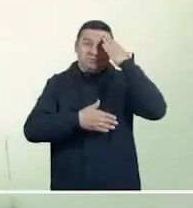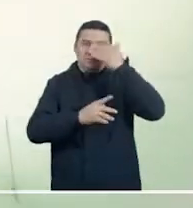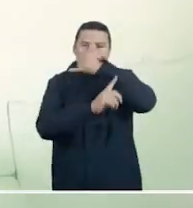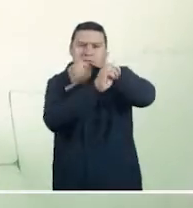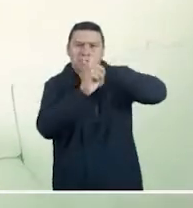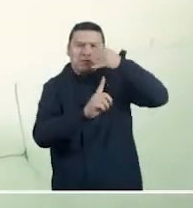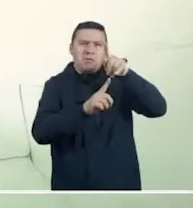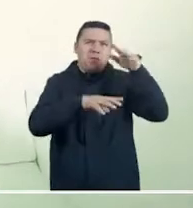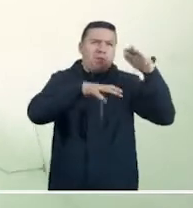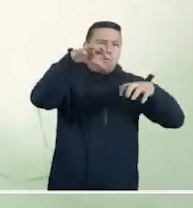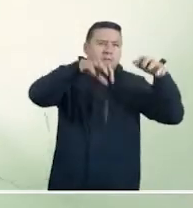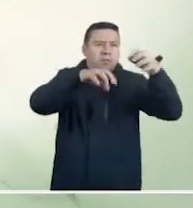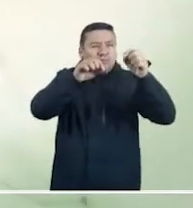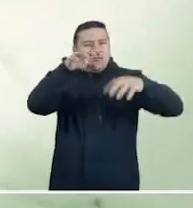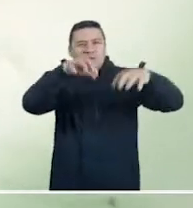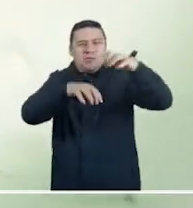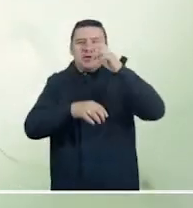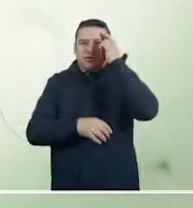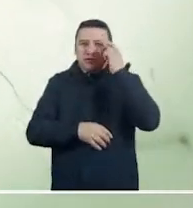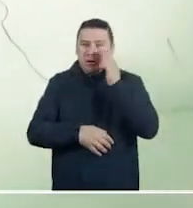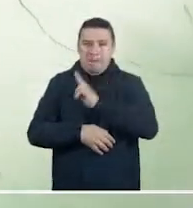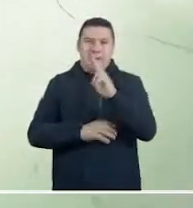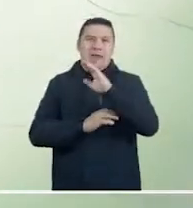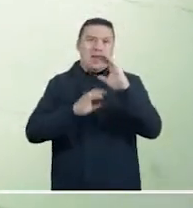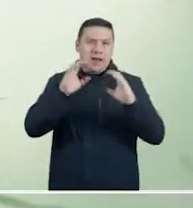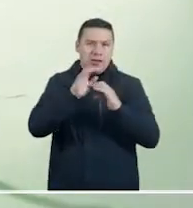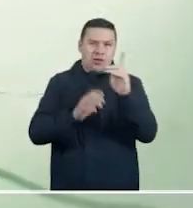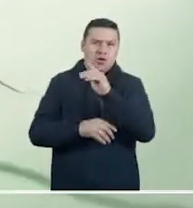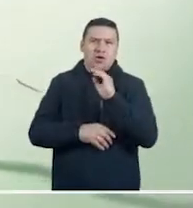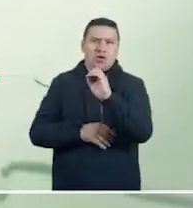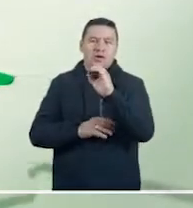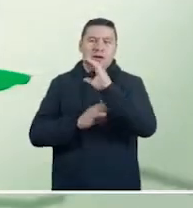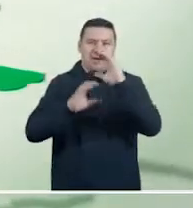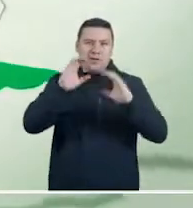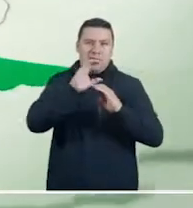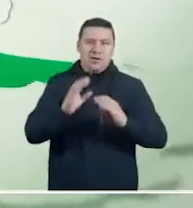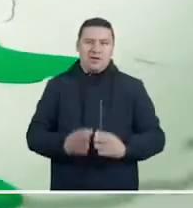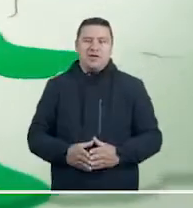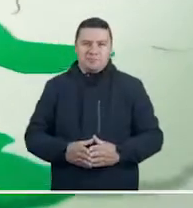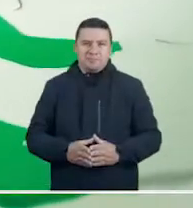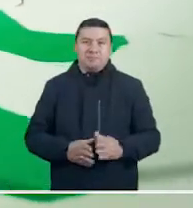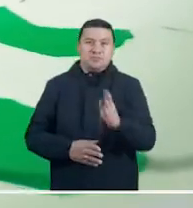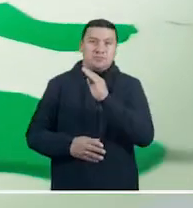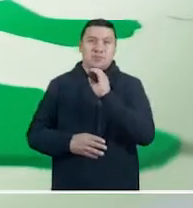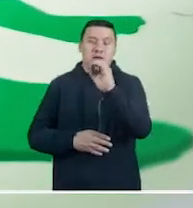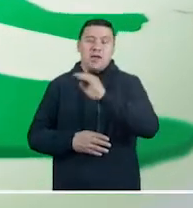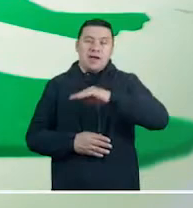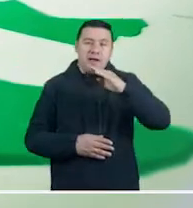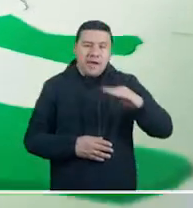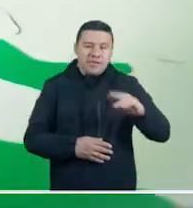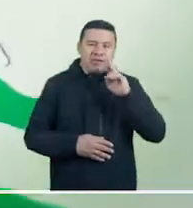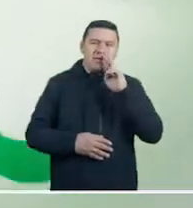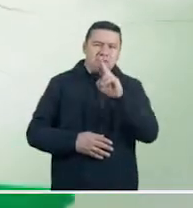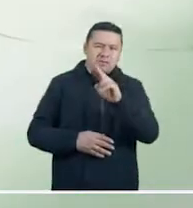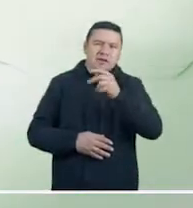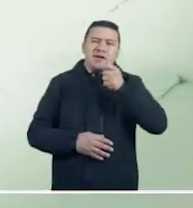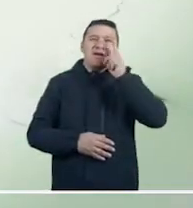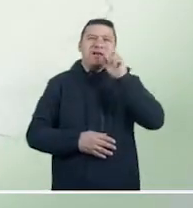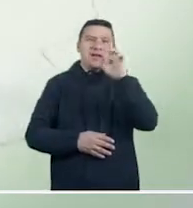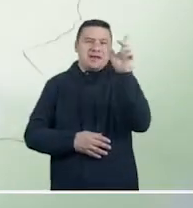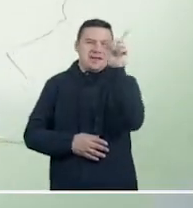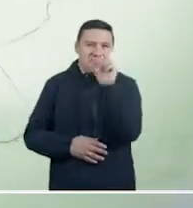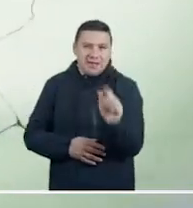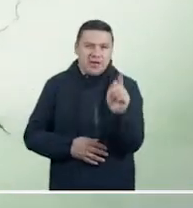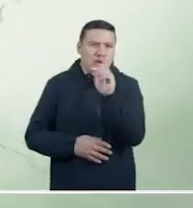con un pronóstico lluvioso, particularmente en Chocó, Valle del Cauca y Occidente de Cauca. En el occidente de Antioquia, así como en